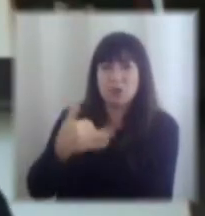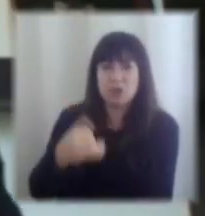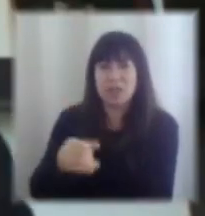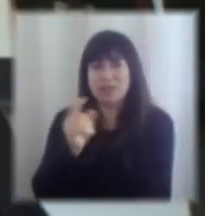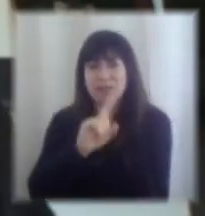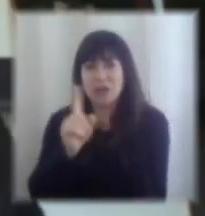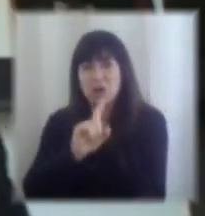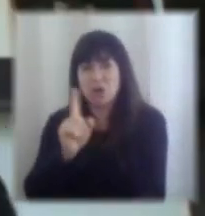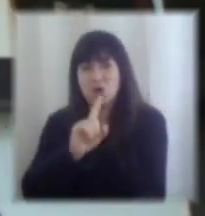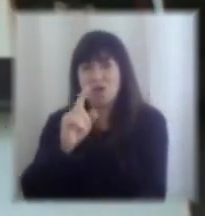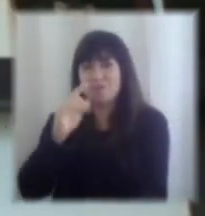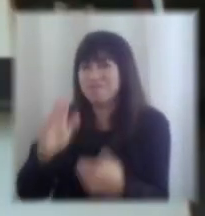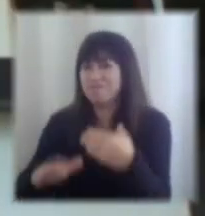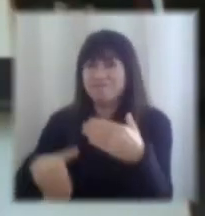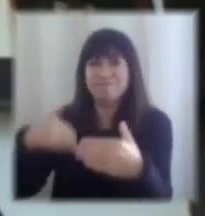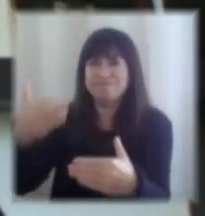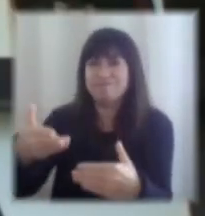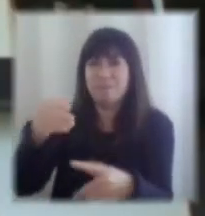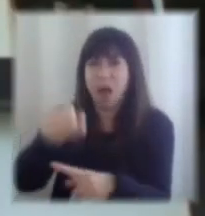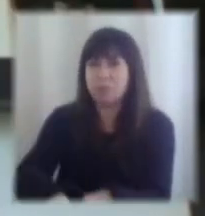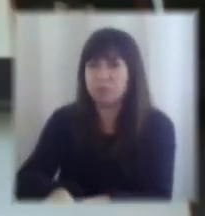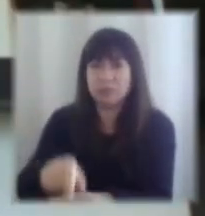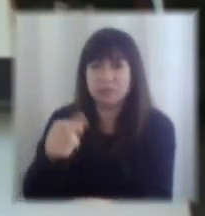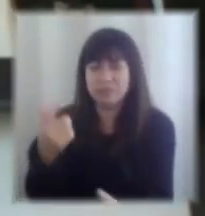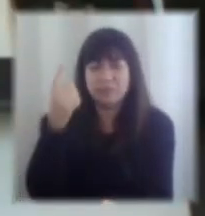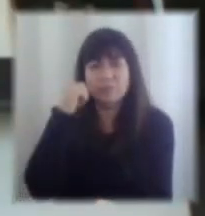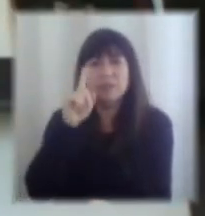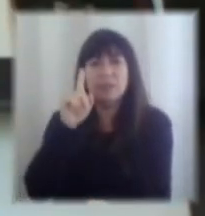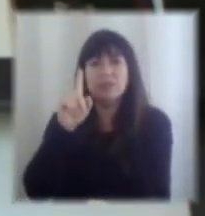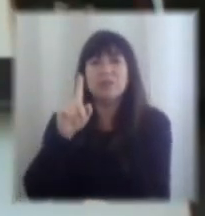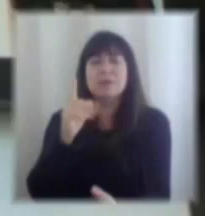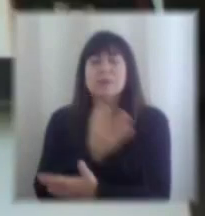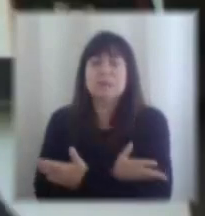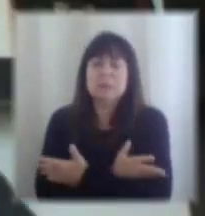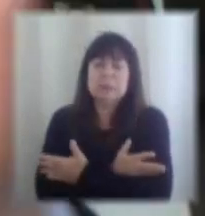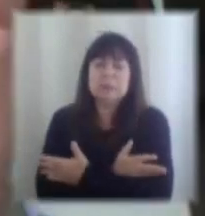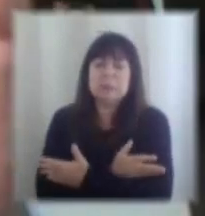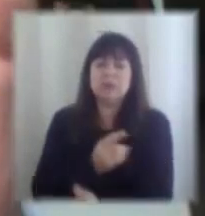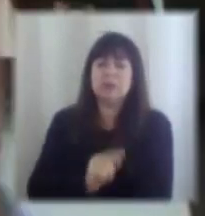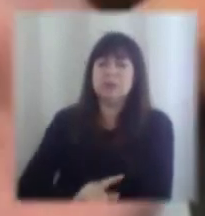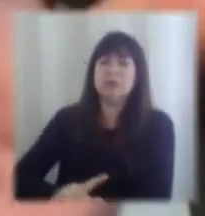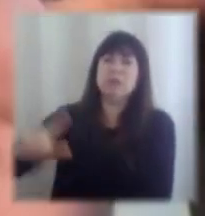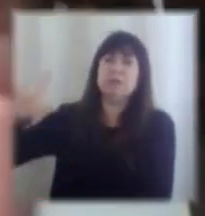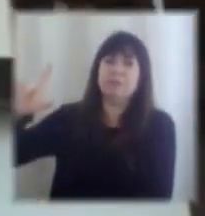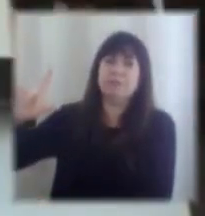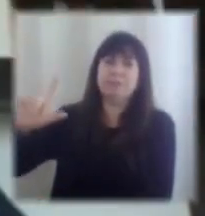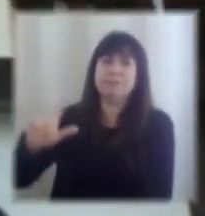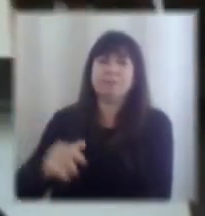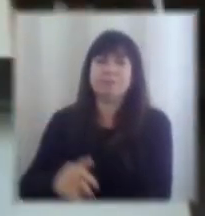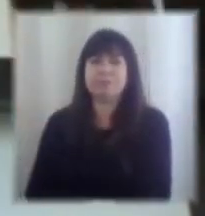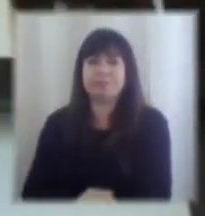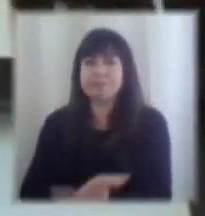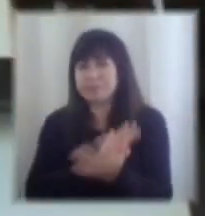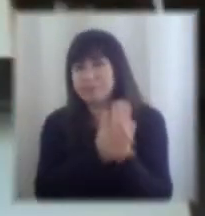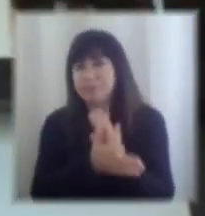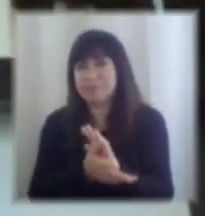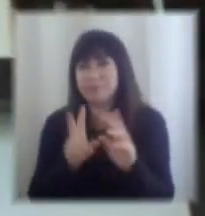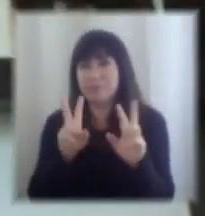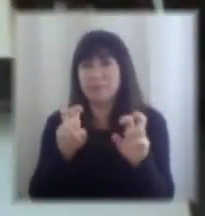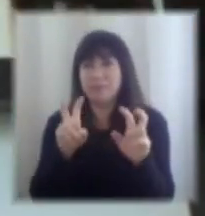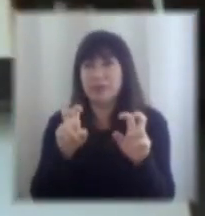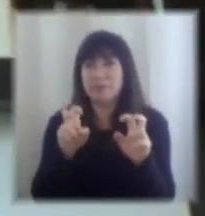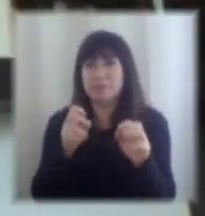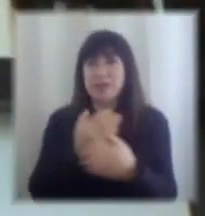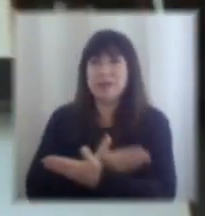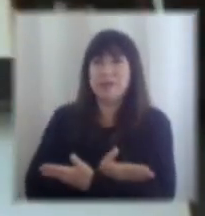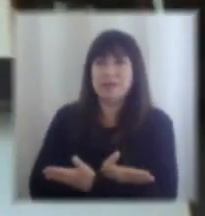pasa esa valla y sin embargo la inercia se hace que sigan entonces todo este tema de la administración del Estado del